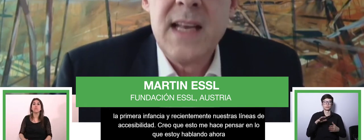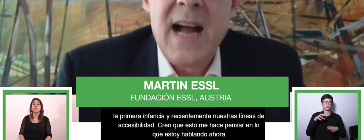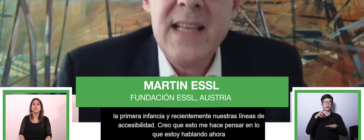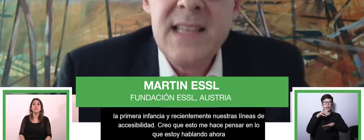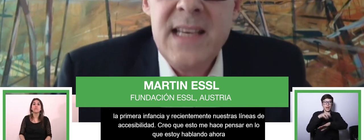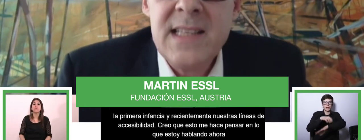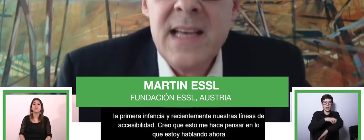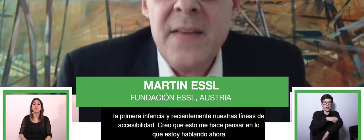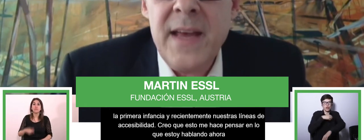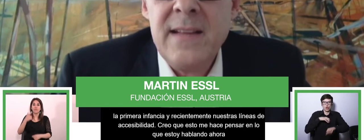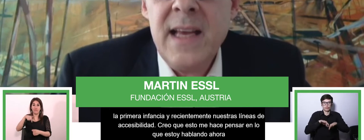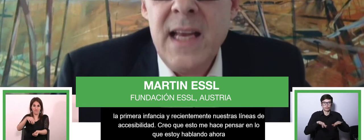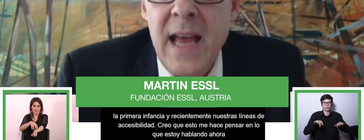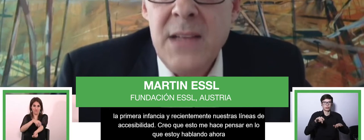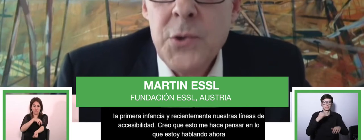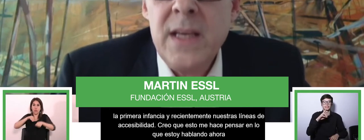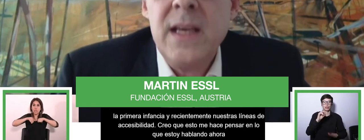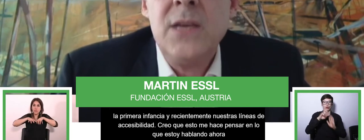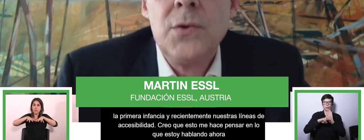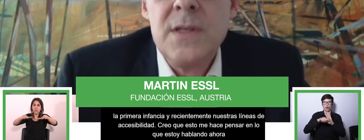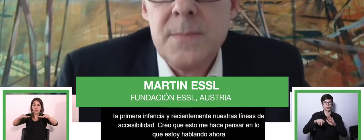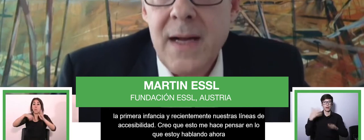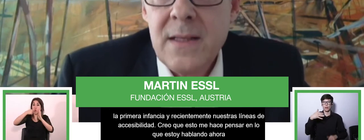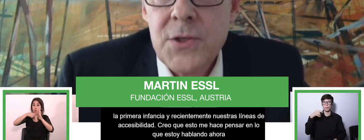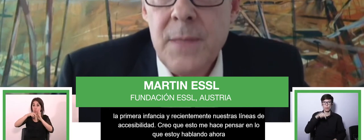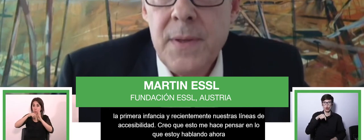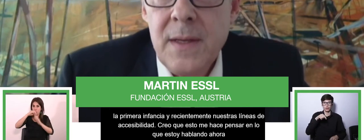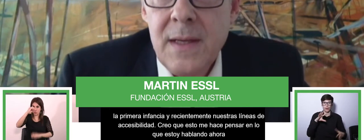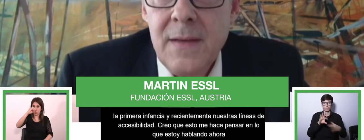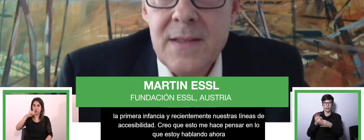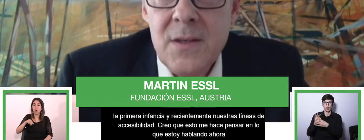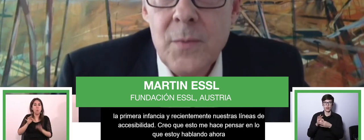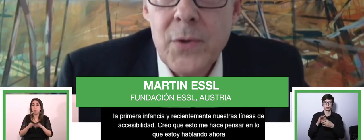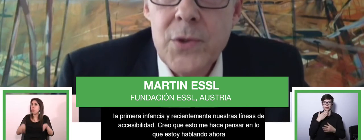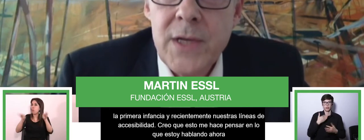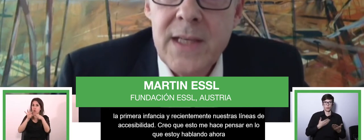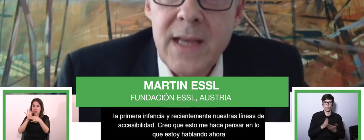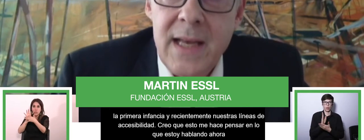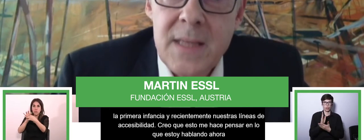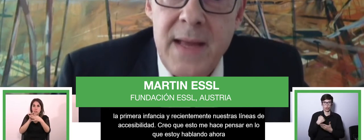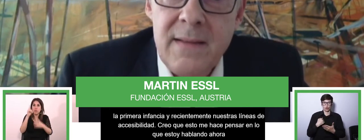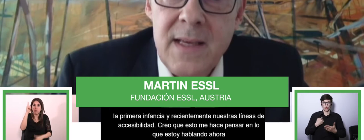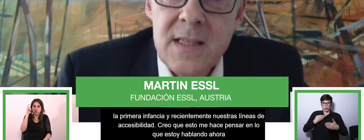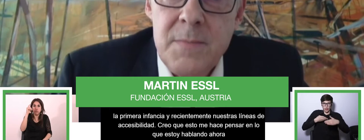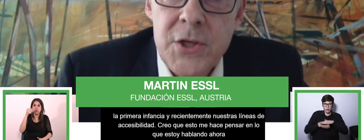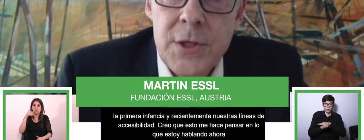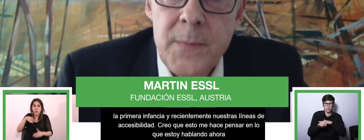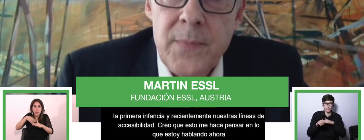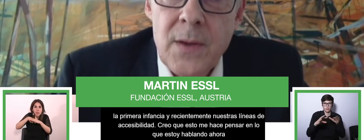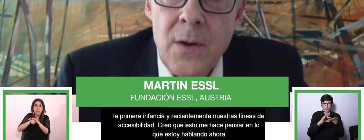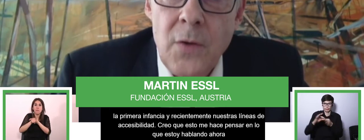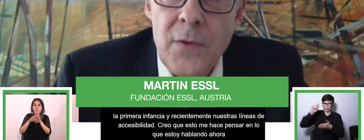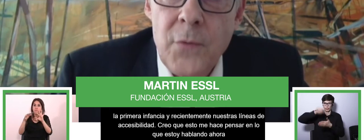Zero Project. Y la importancia de esta alianza es que al entrar en esta alianza, el proyecto